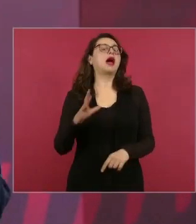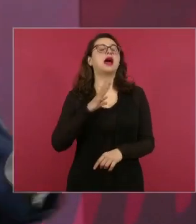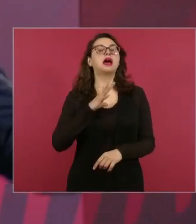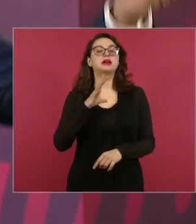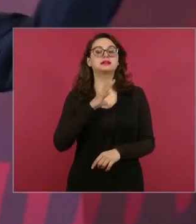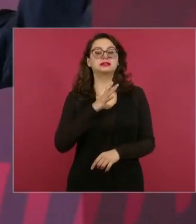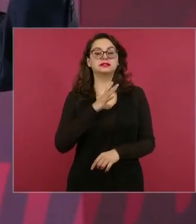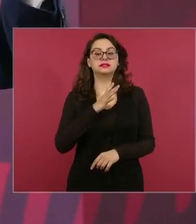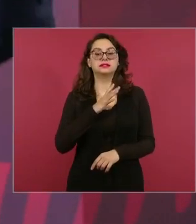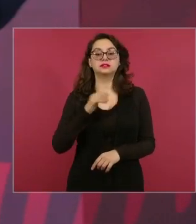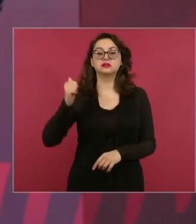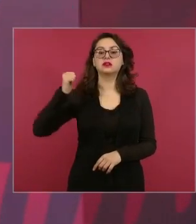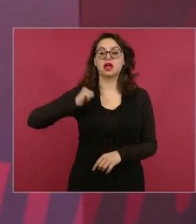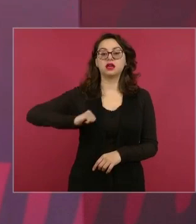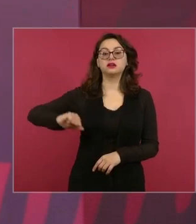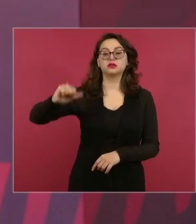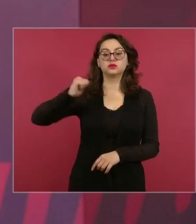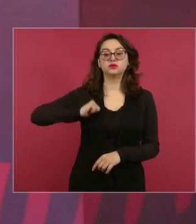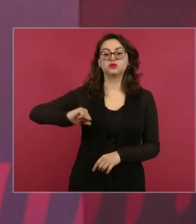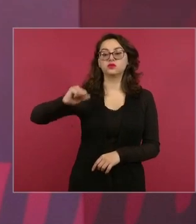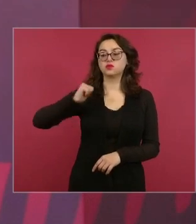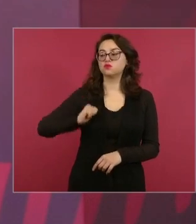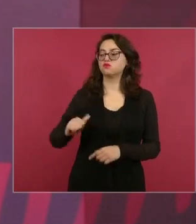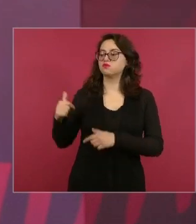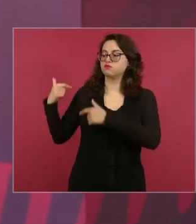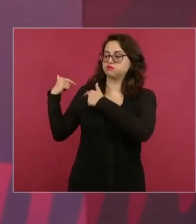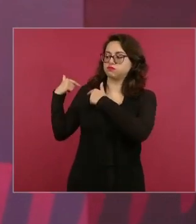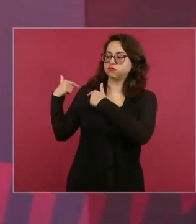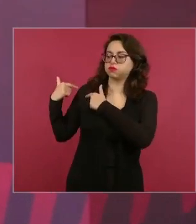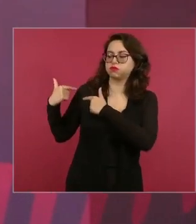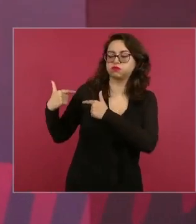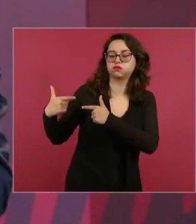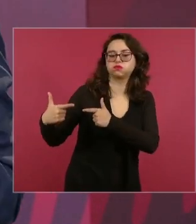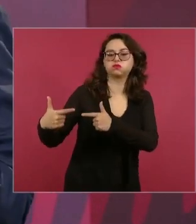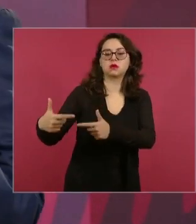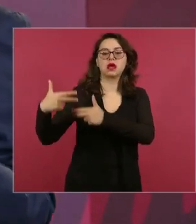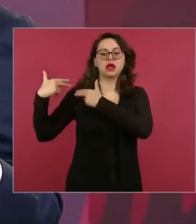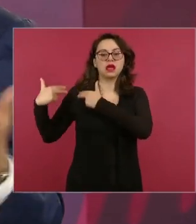Nuestros antepasados nos han venido heredando